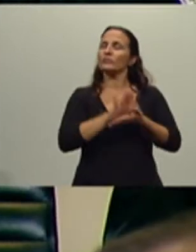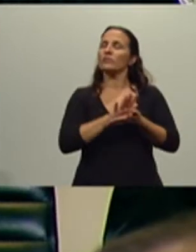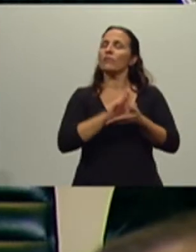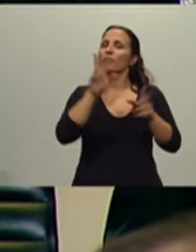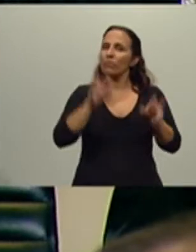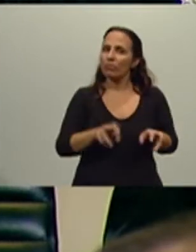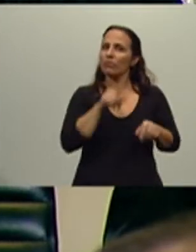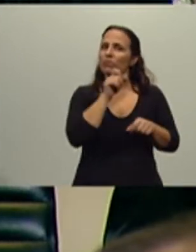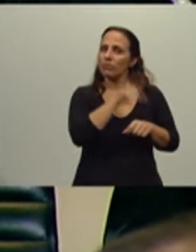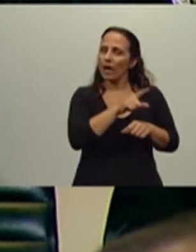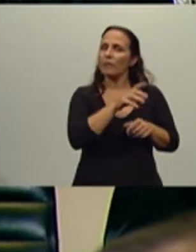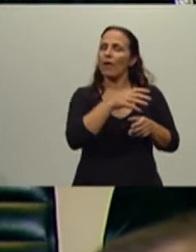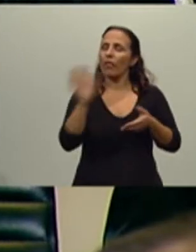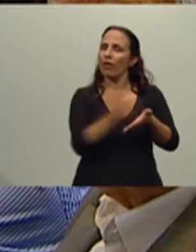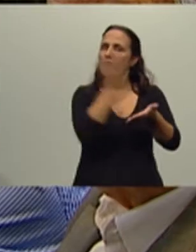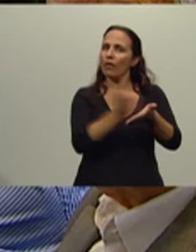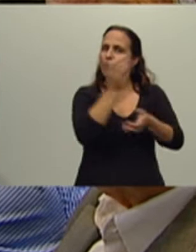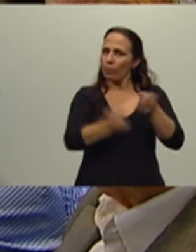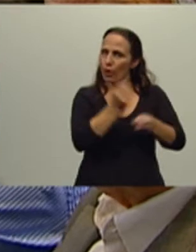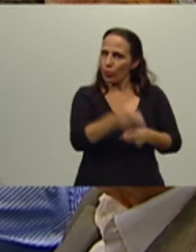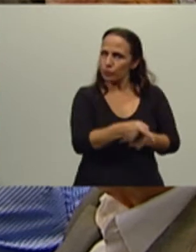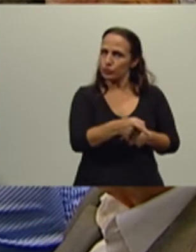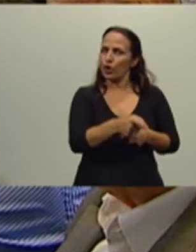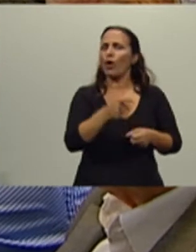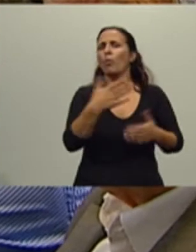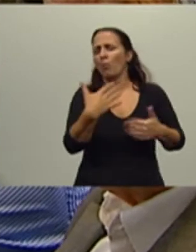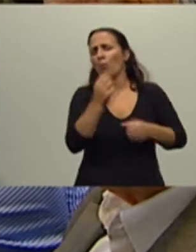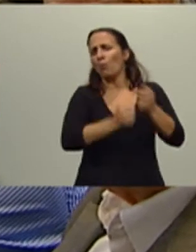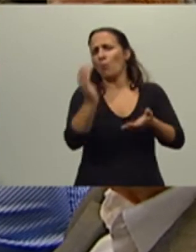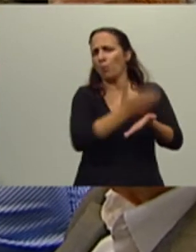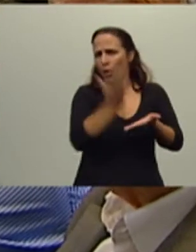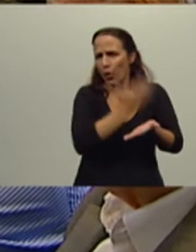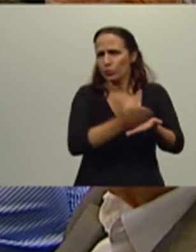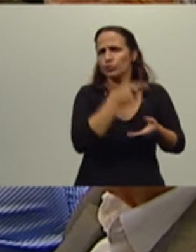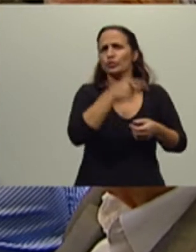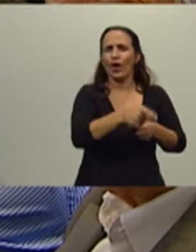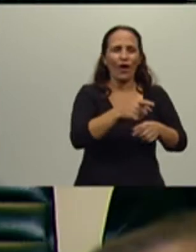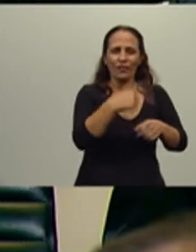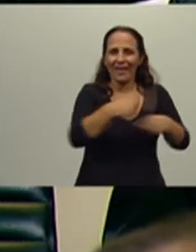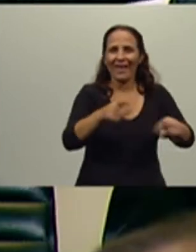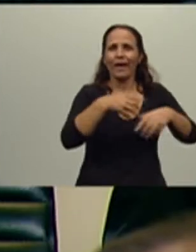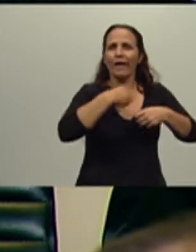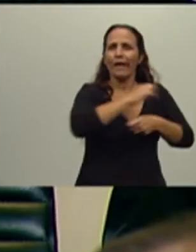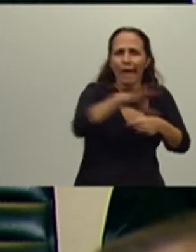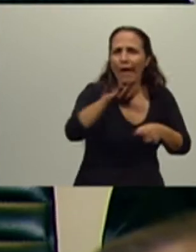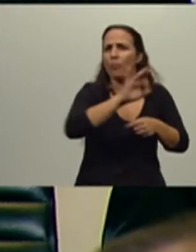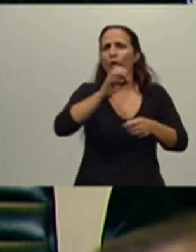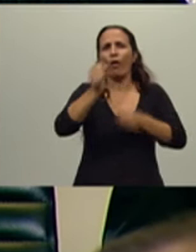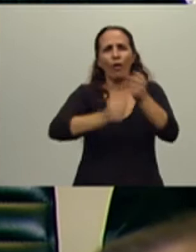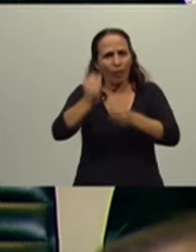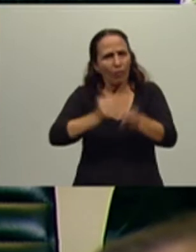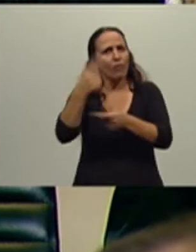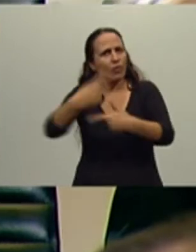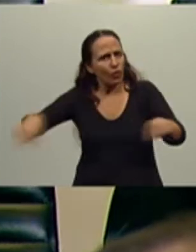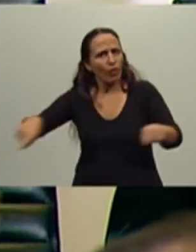dedicado al sector de producción, sea manufacturera, sea primaria y también las actividades de